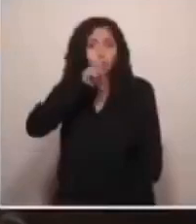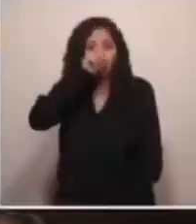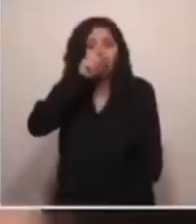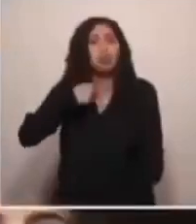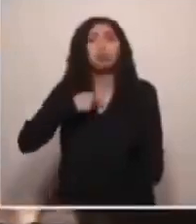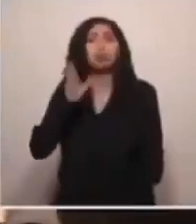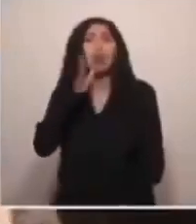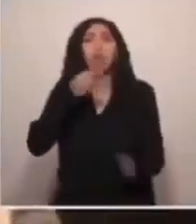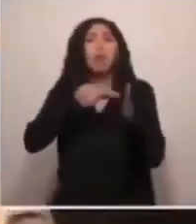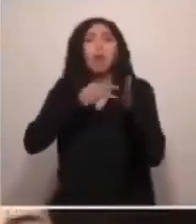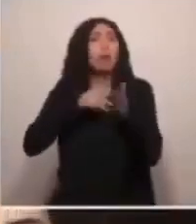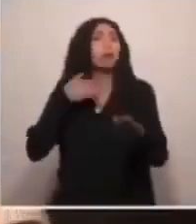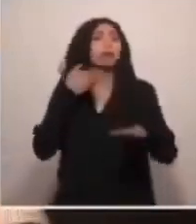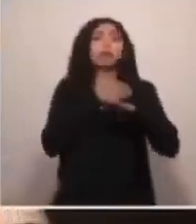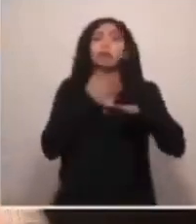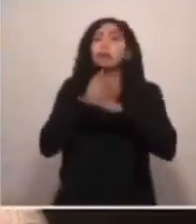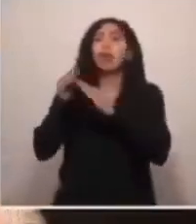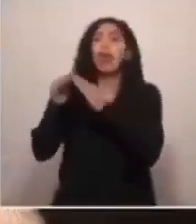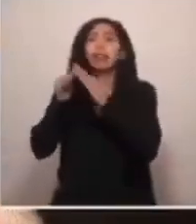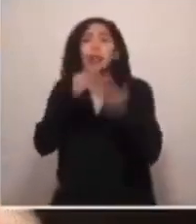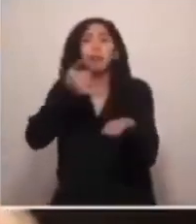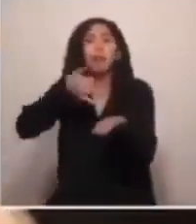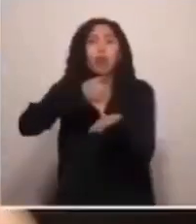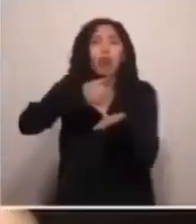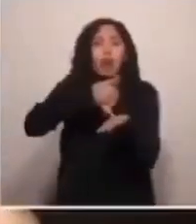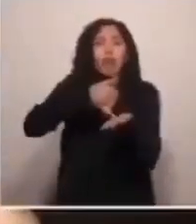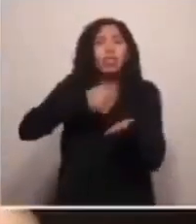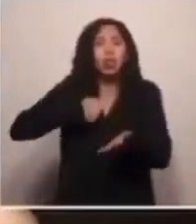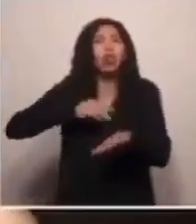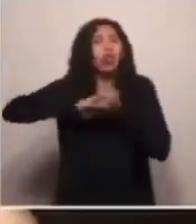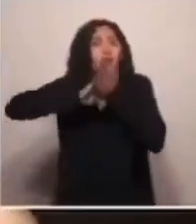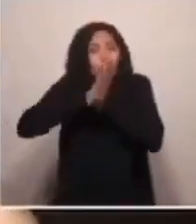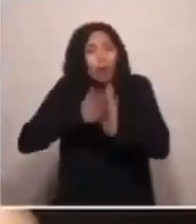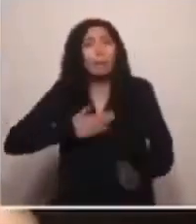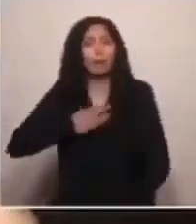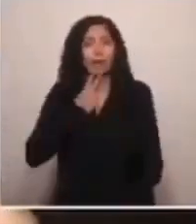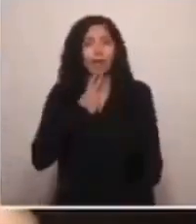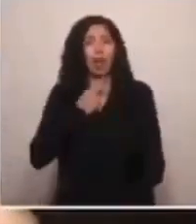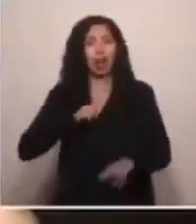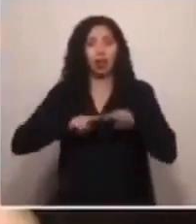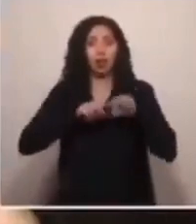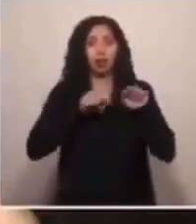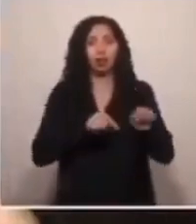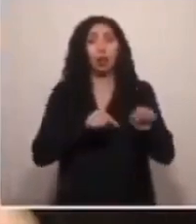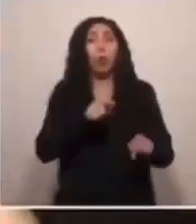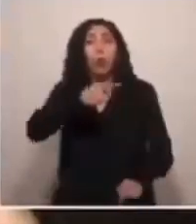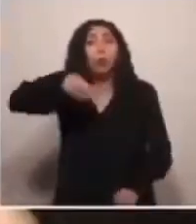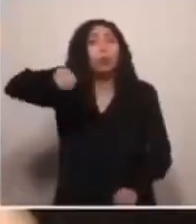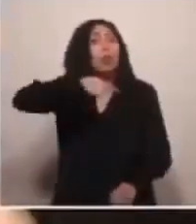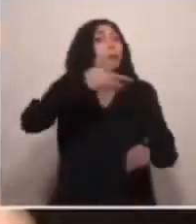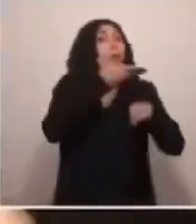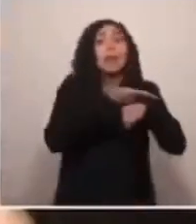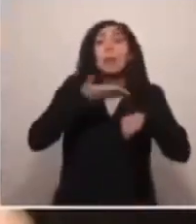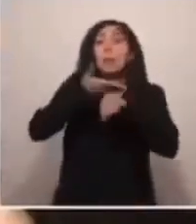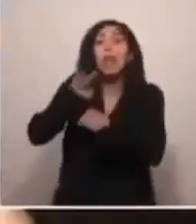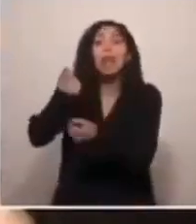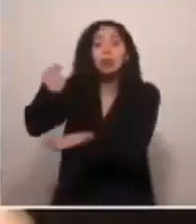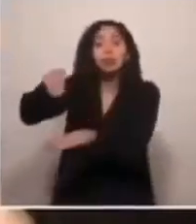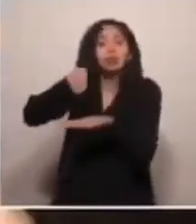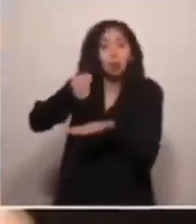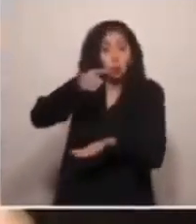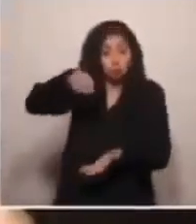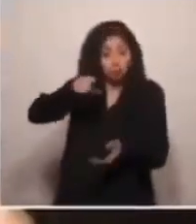en recorrer los campamentos y las poblaciones más desposeídas como lo he hecho toda mi vida, pero ustedes aquí presentes y que piden más recursos, ¿están